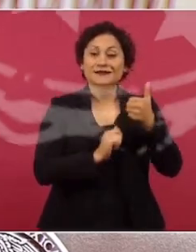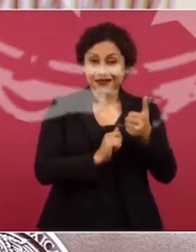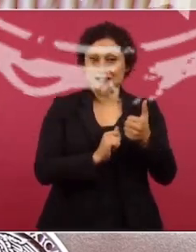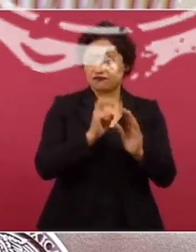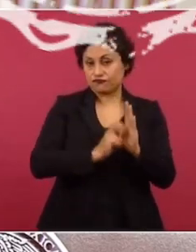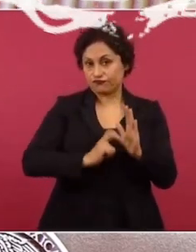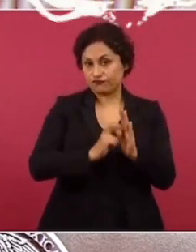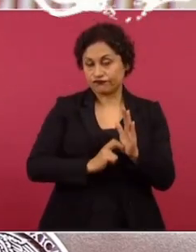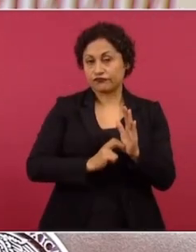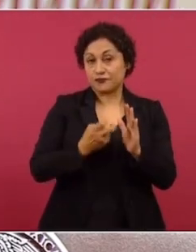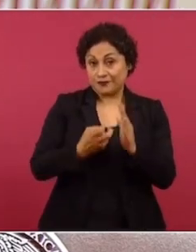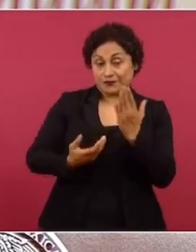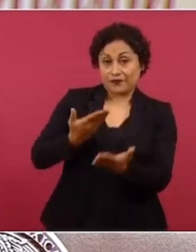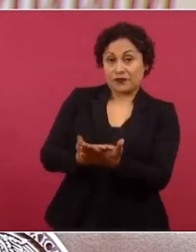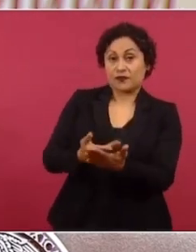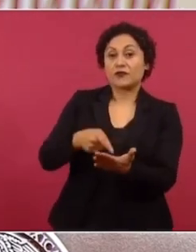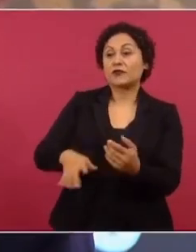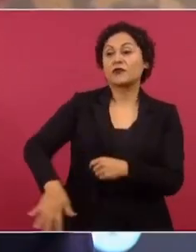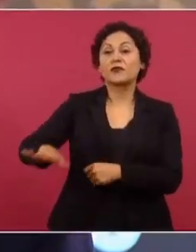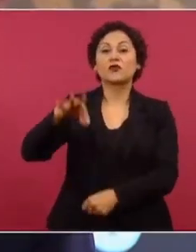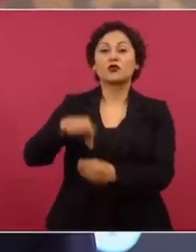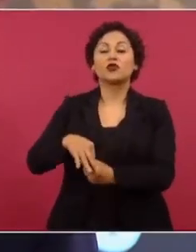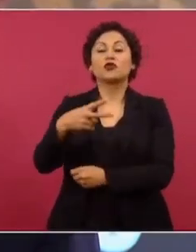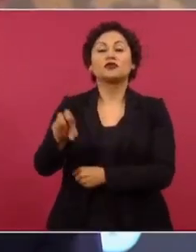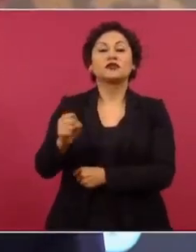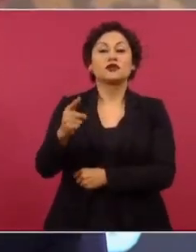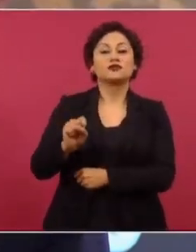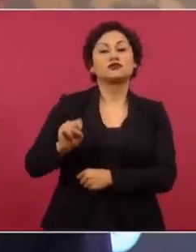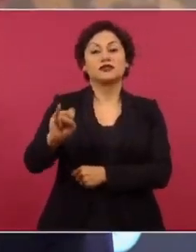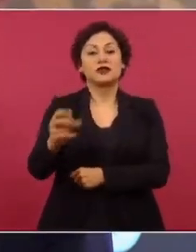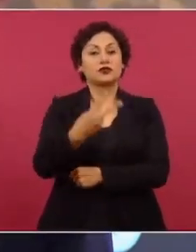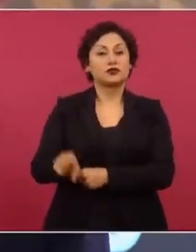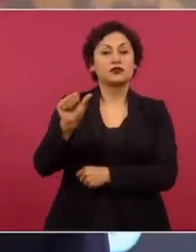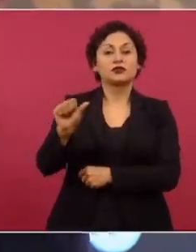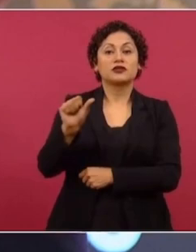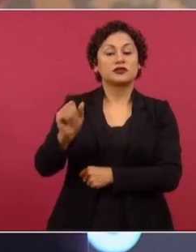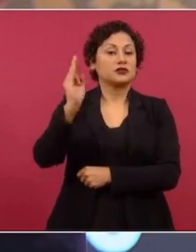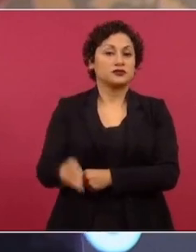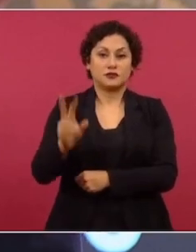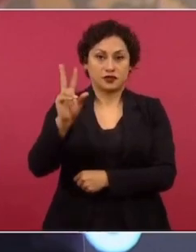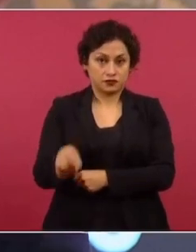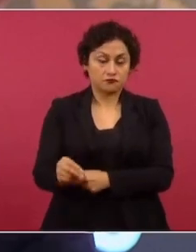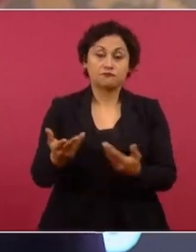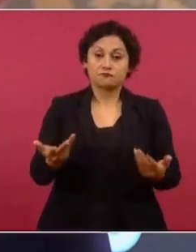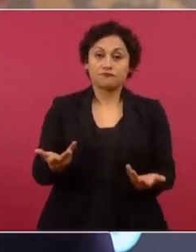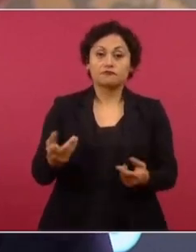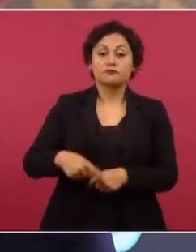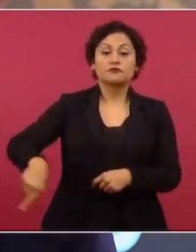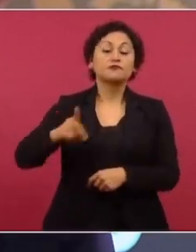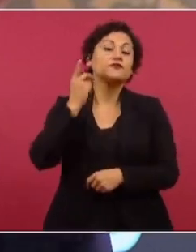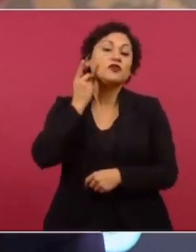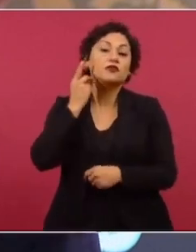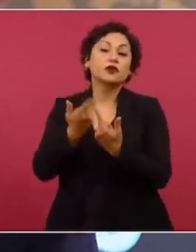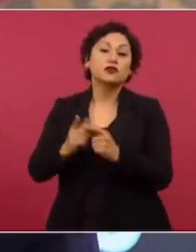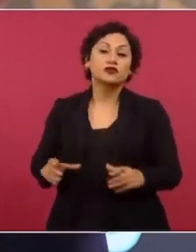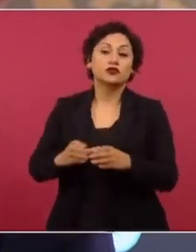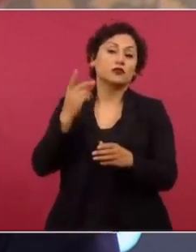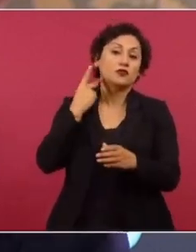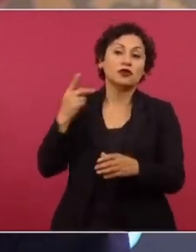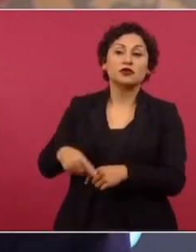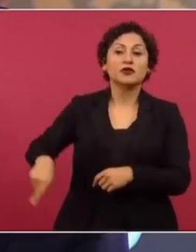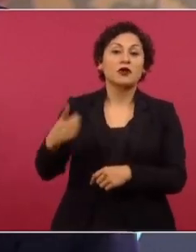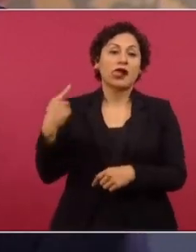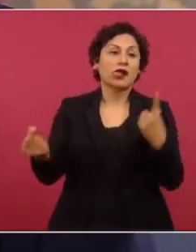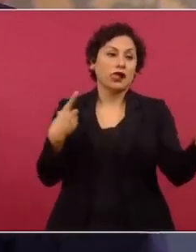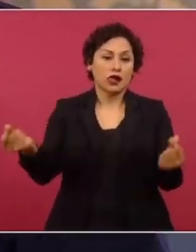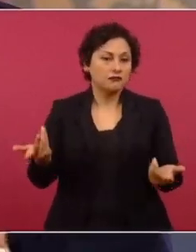Esta iniciativa contó con 261 votos a favor, 216 votos en contra, aunque los legisladores del bloque conservador ya no se